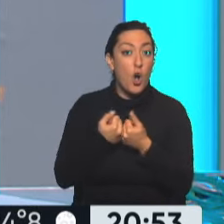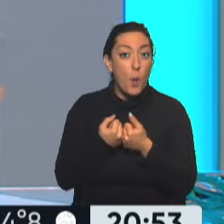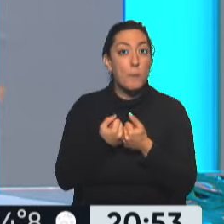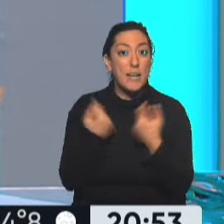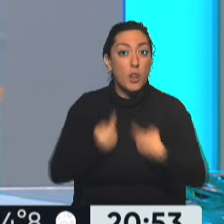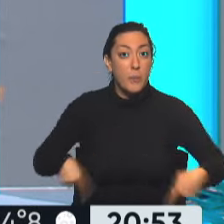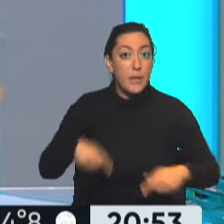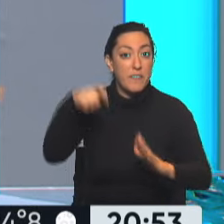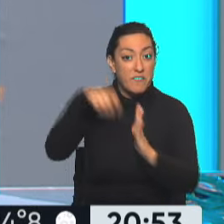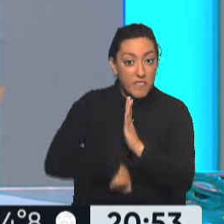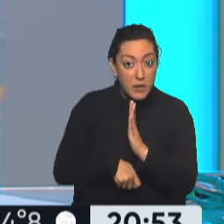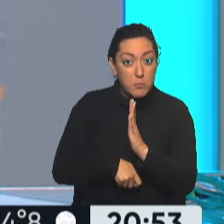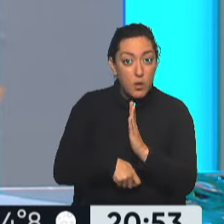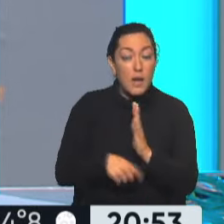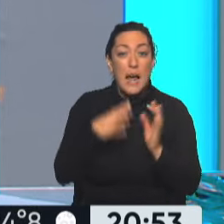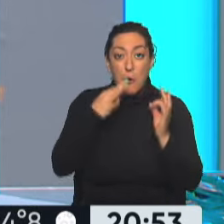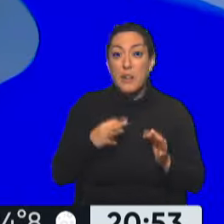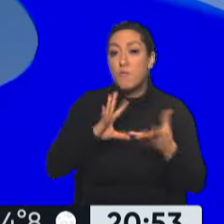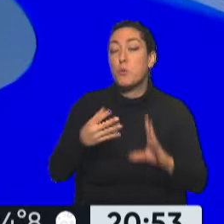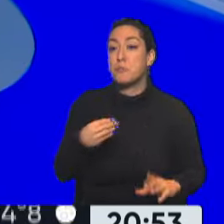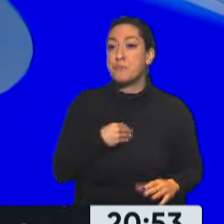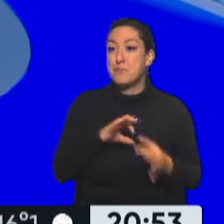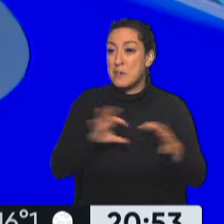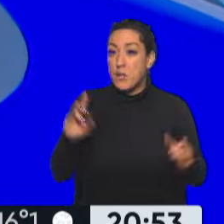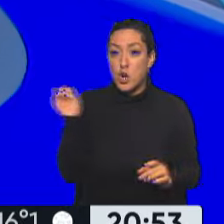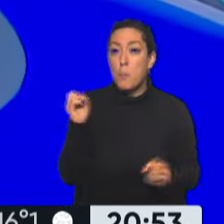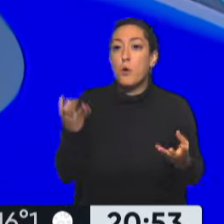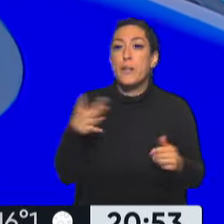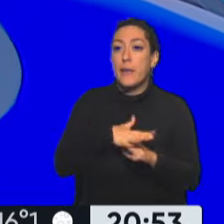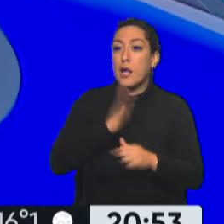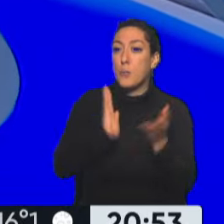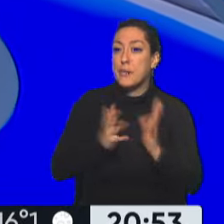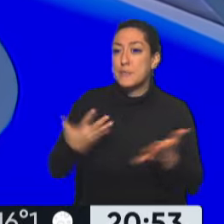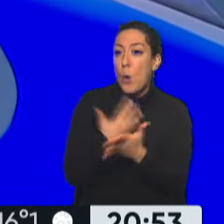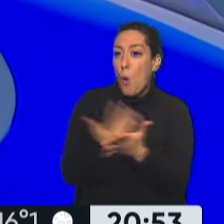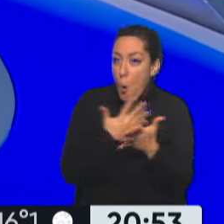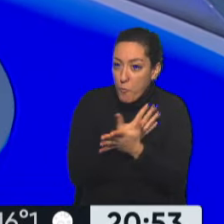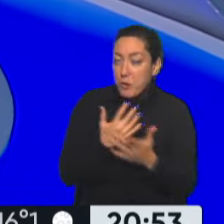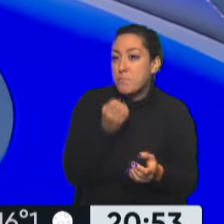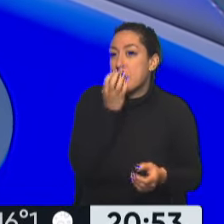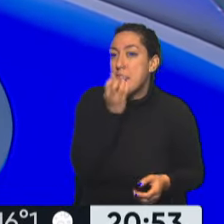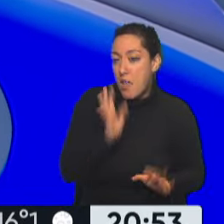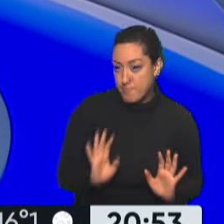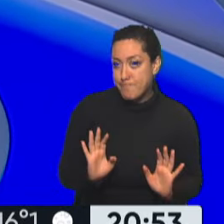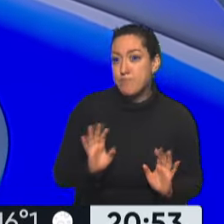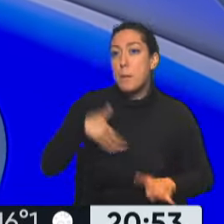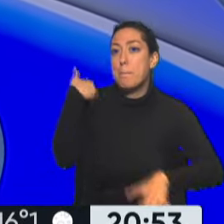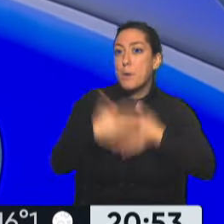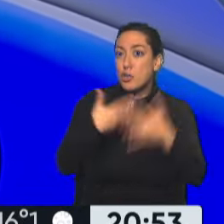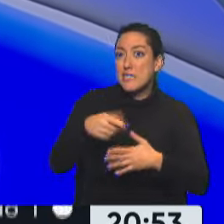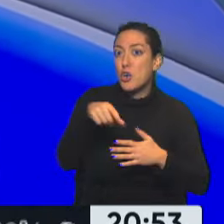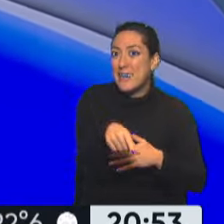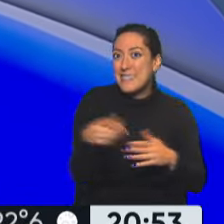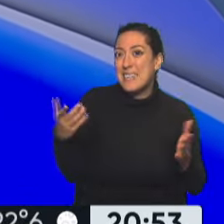bienes, no era libre ni voluntario porque ella sufría violencia de género. Transcurre todo el proceso donde ella intenta probar que